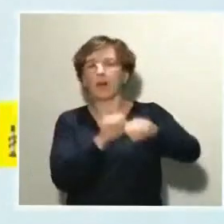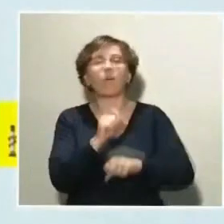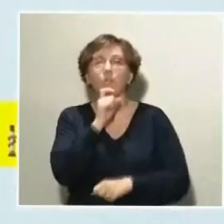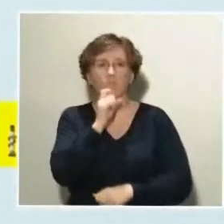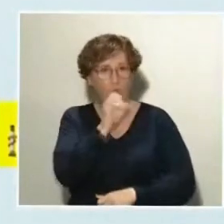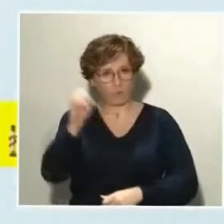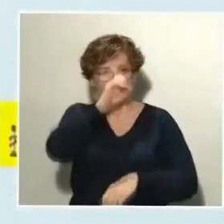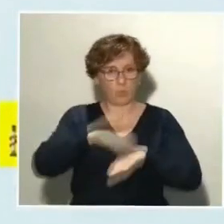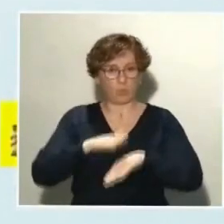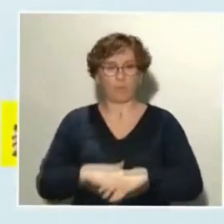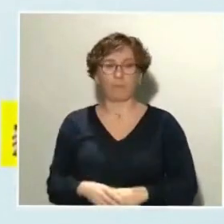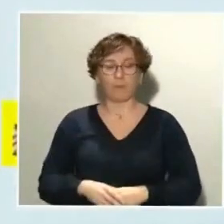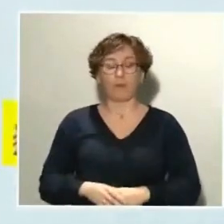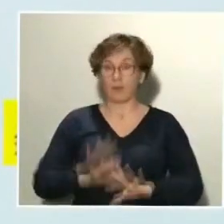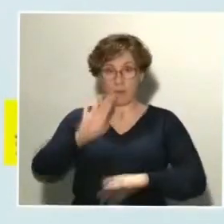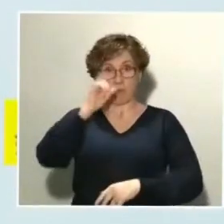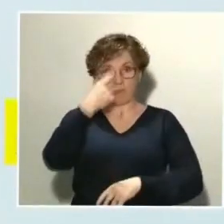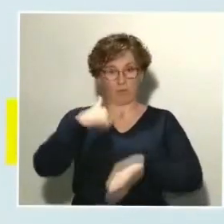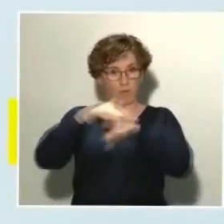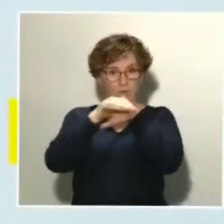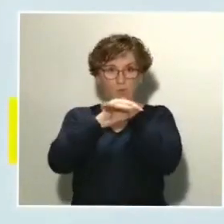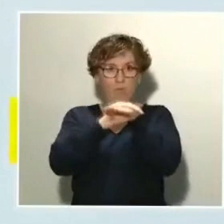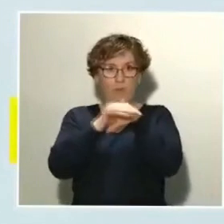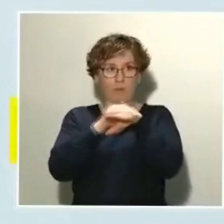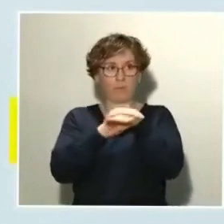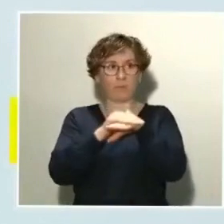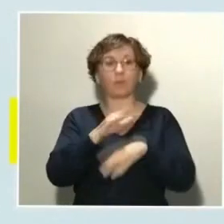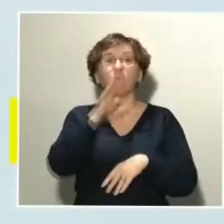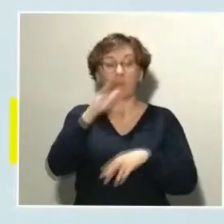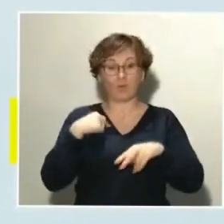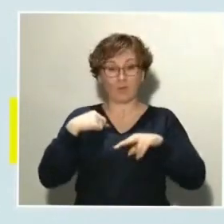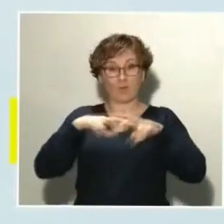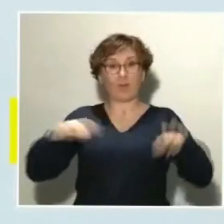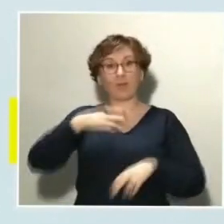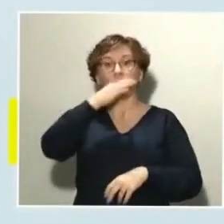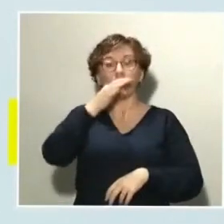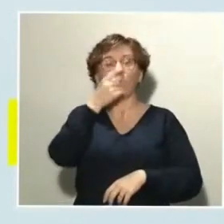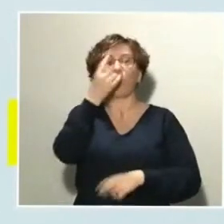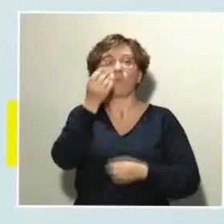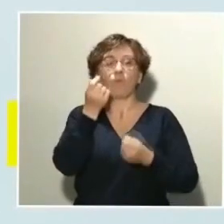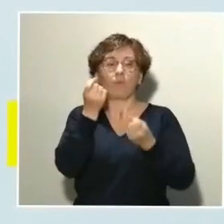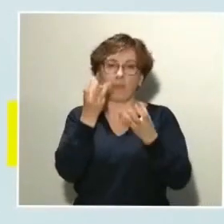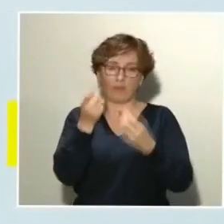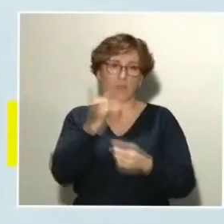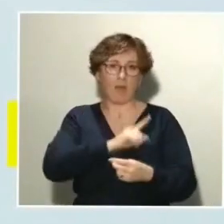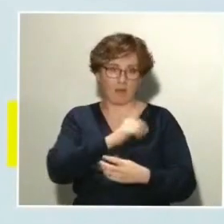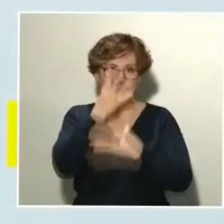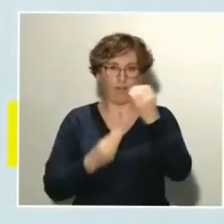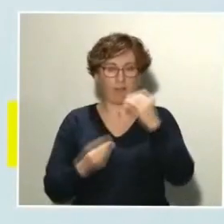disculparme porque cuando en mi intervención he dado un dato erróneo y no es así, quería rectificarlo. No son 6